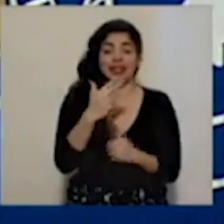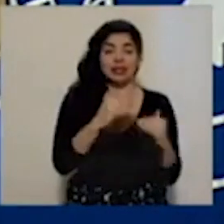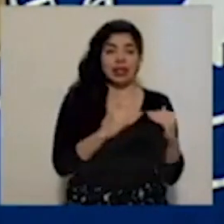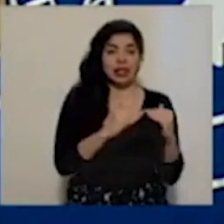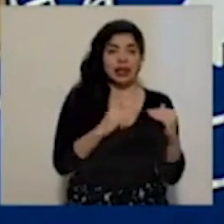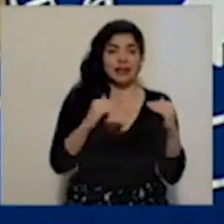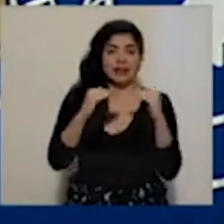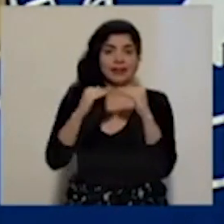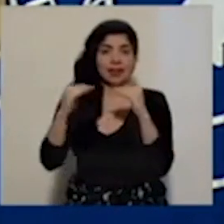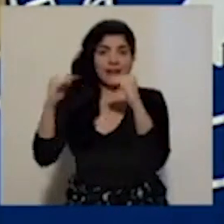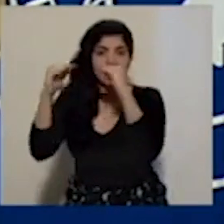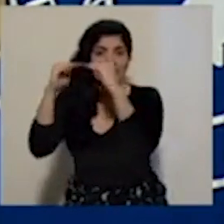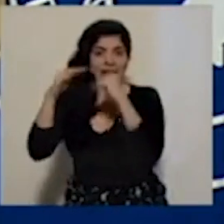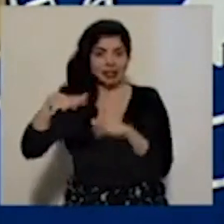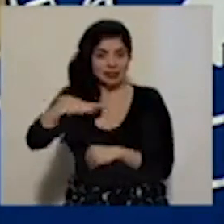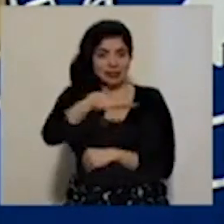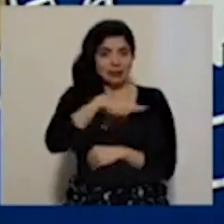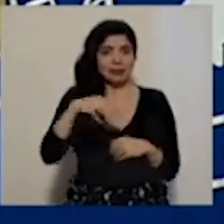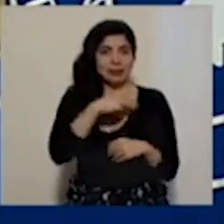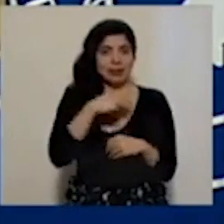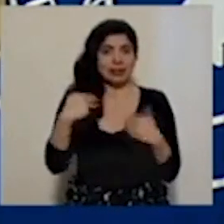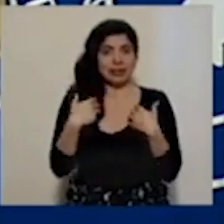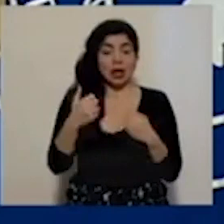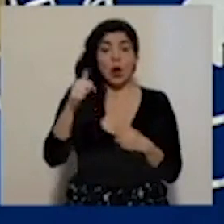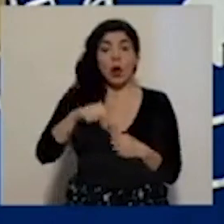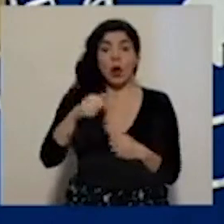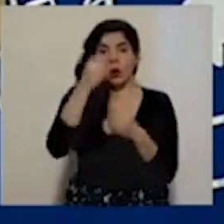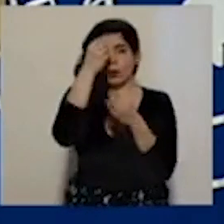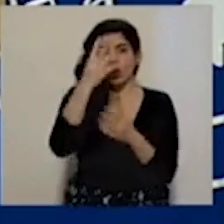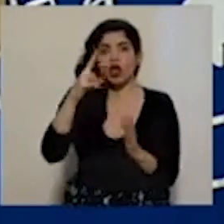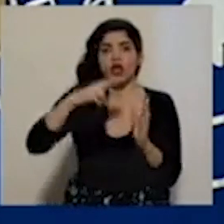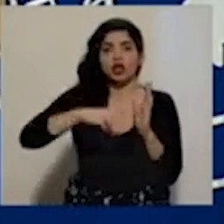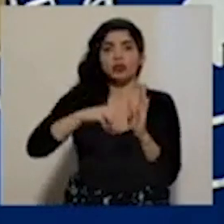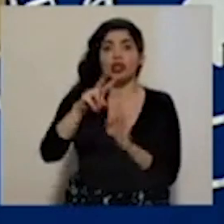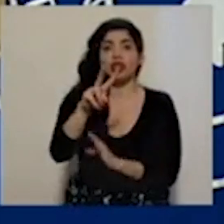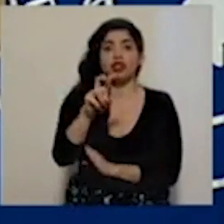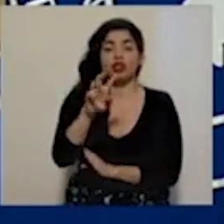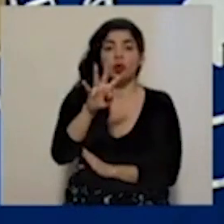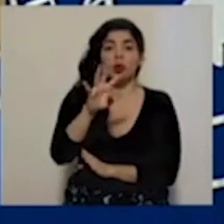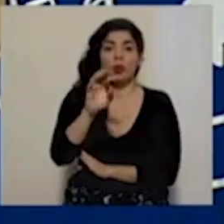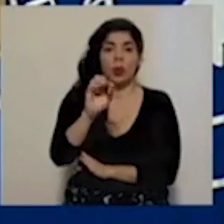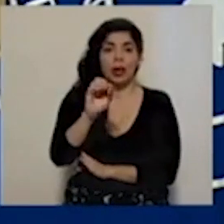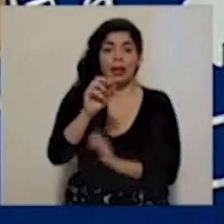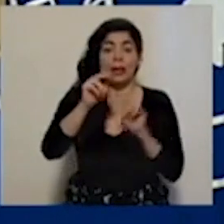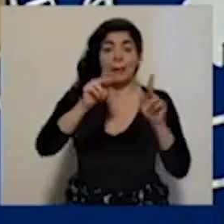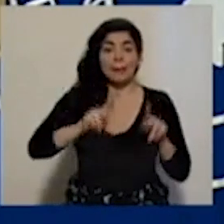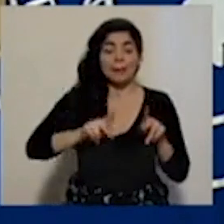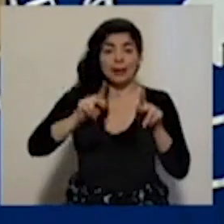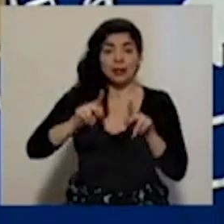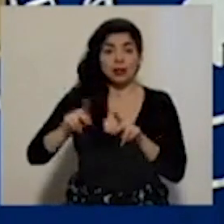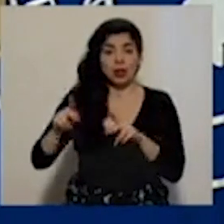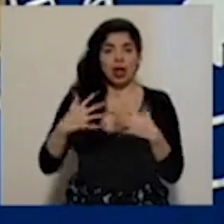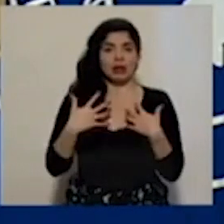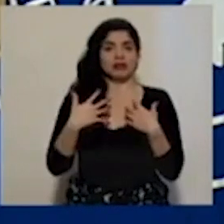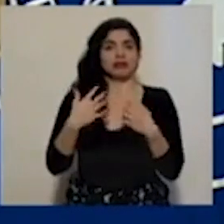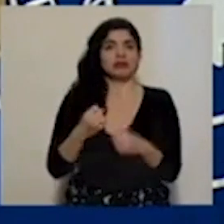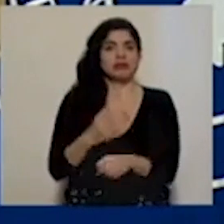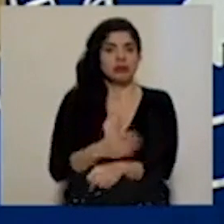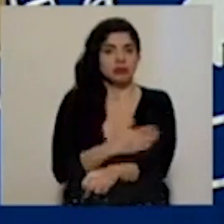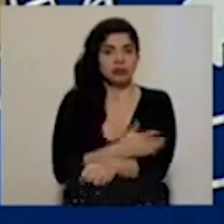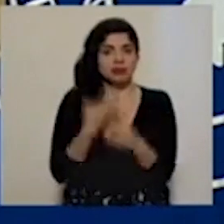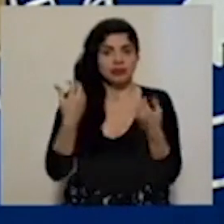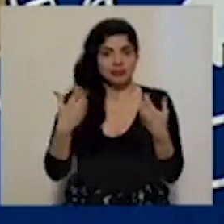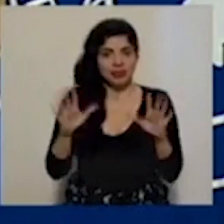de gestión del Ministerio de Salud para hoy se registran 2.240 personas recuperadas